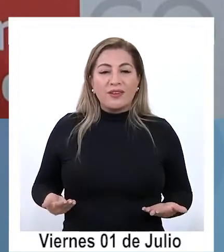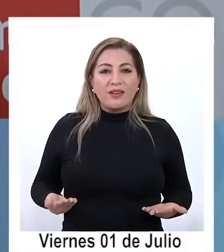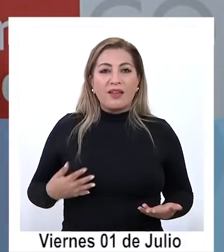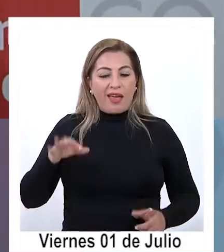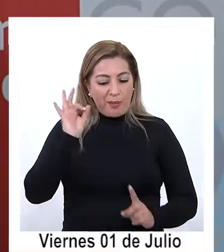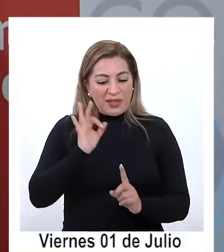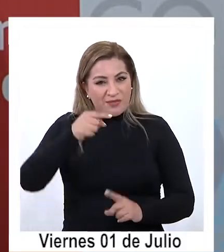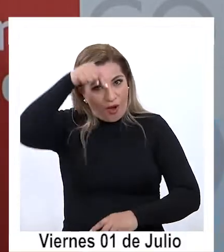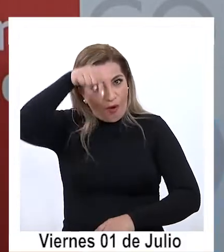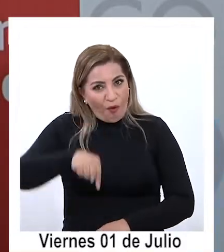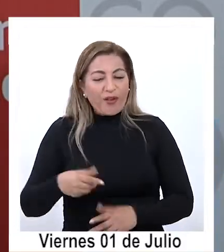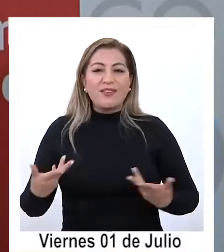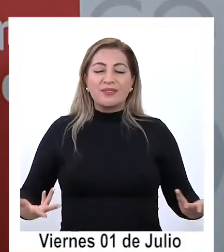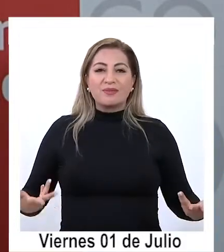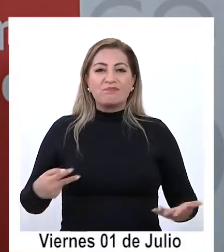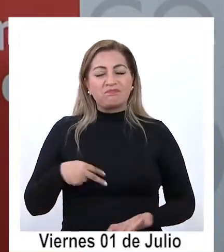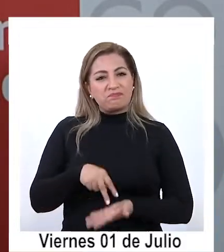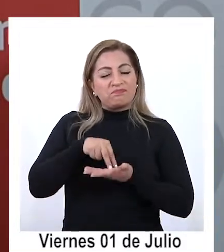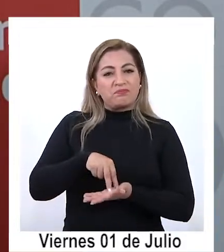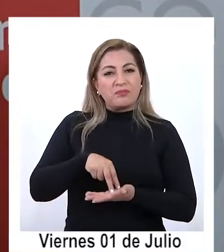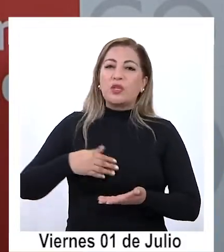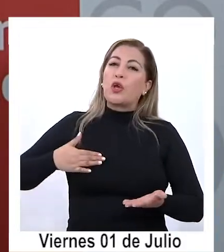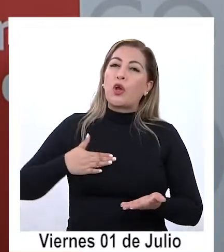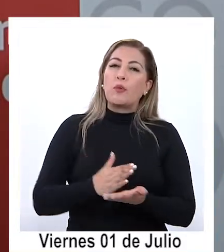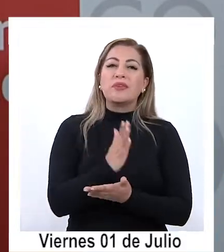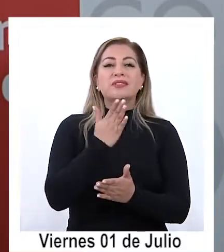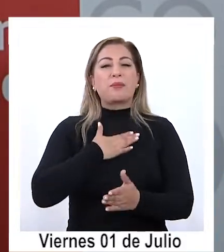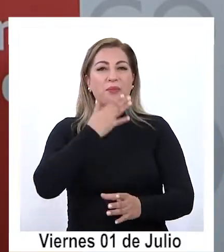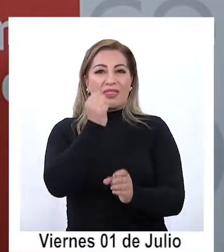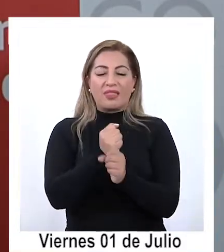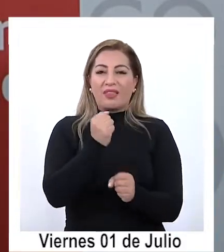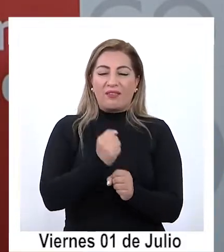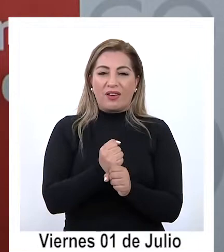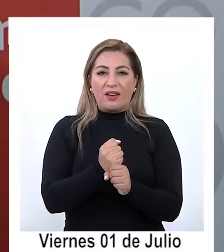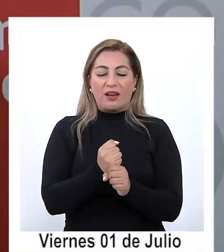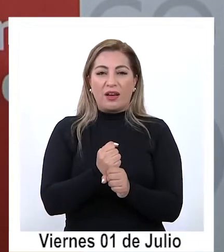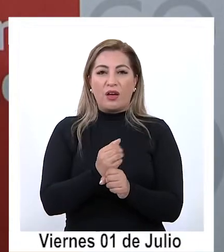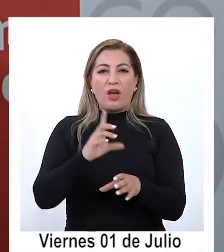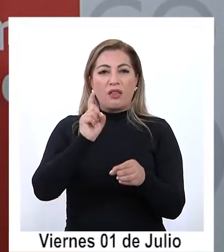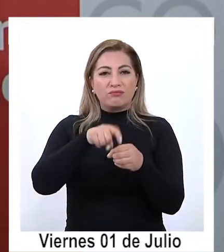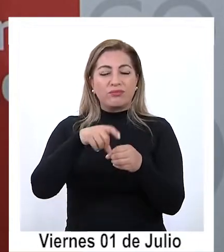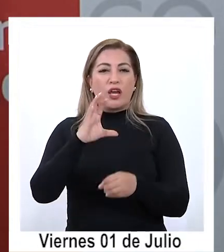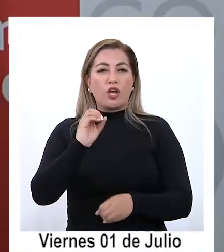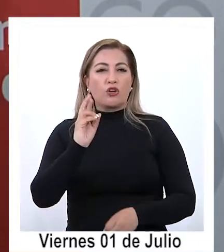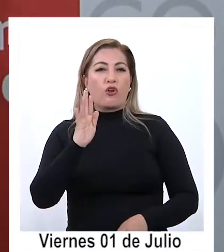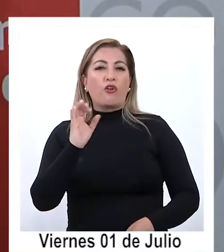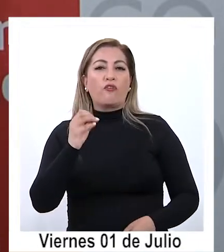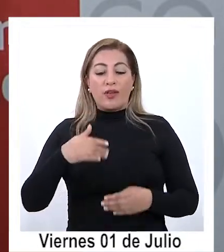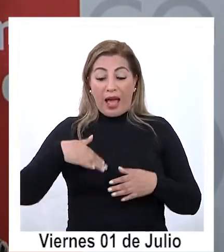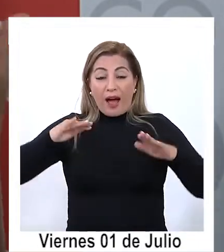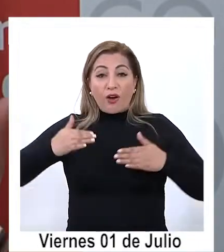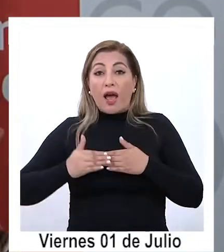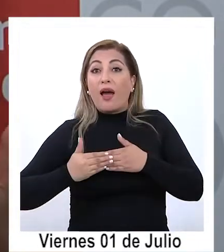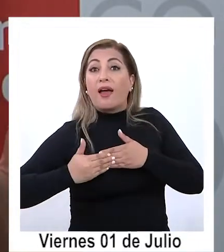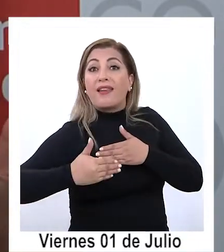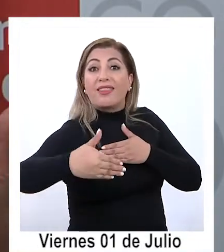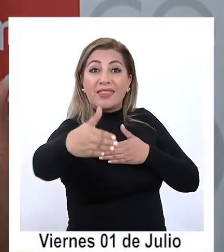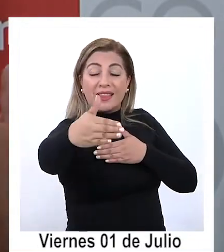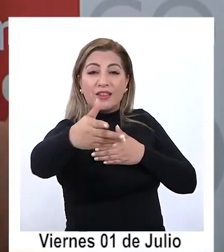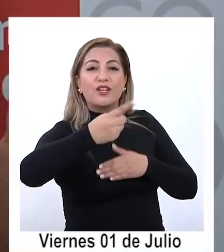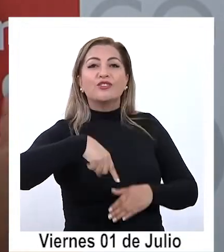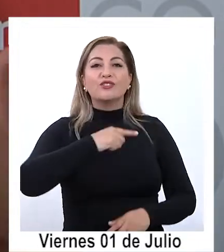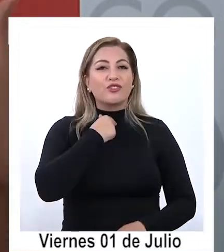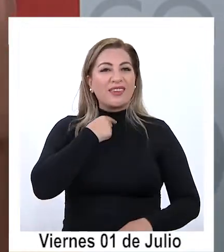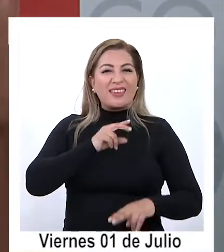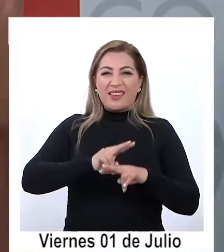específicamente hoy parte nuestra gestión aquí en Corfo y desde aquí en adelante lo que lo que